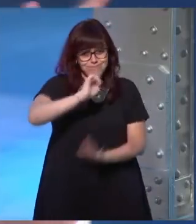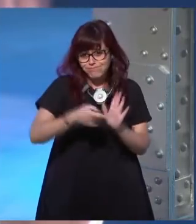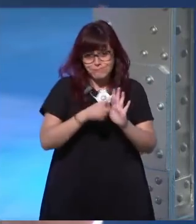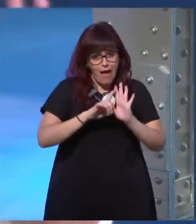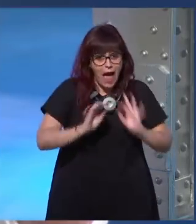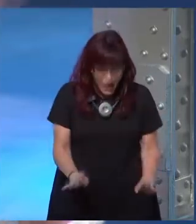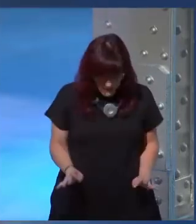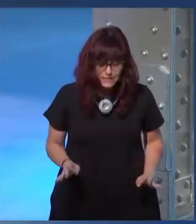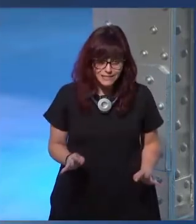lo que me caía en las manos